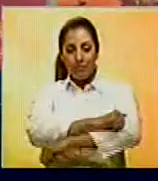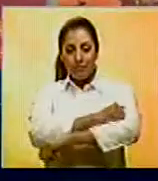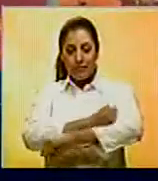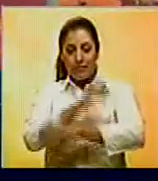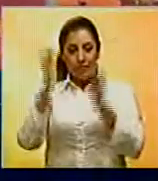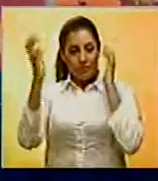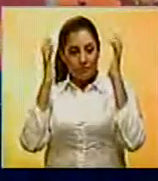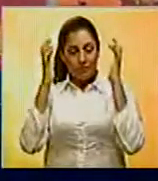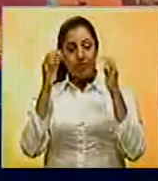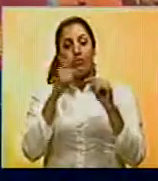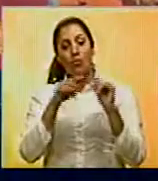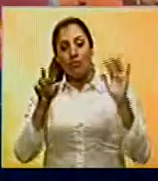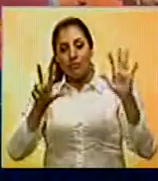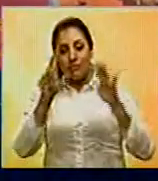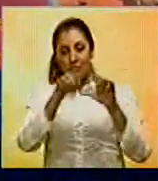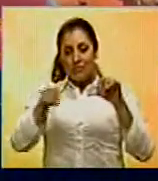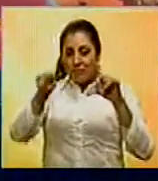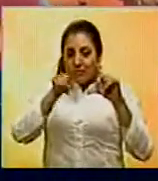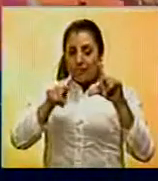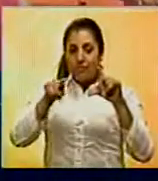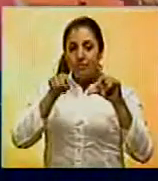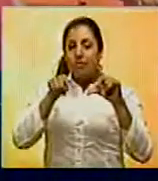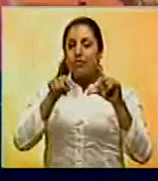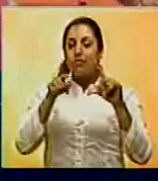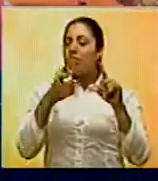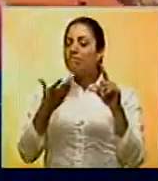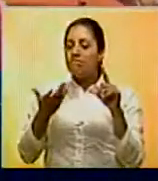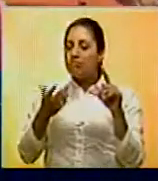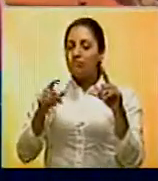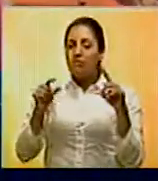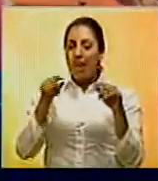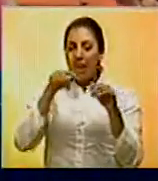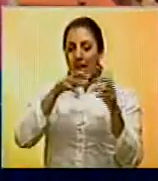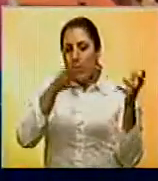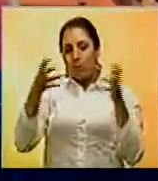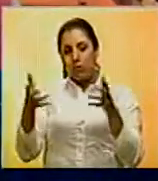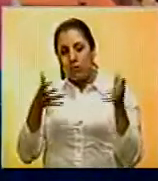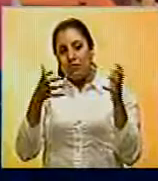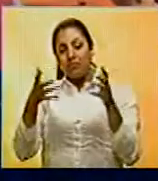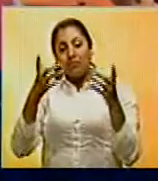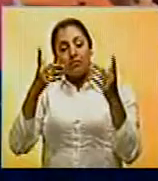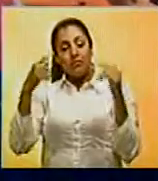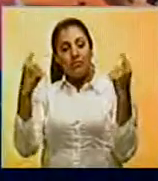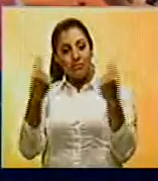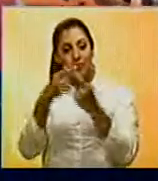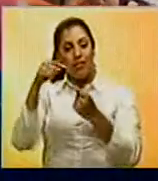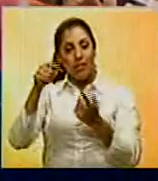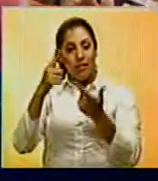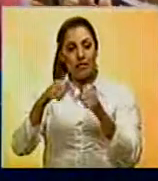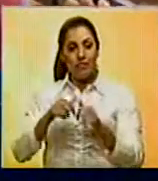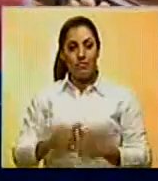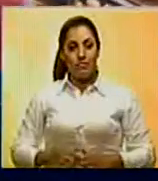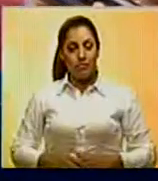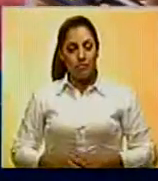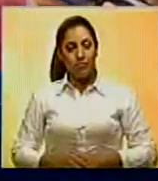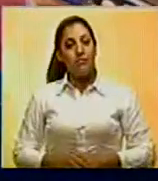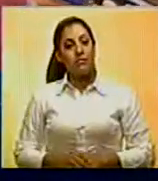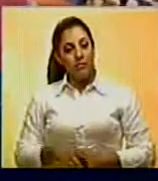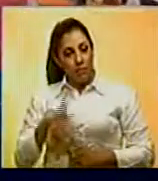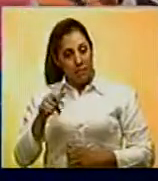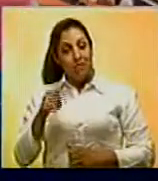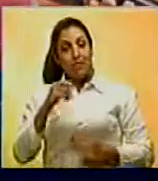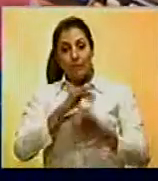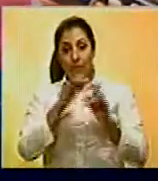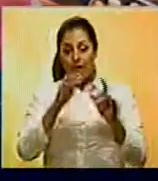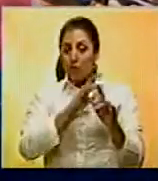cauchos que se encontraban bajándolos en un depósito de acá de la jurisdicción. Cabe destacar que